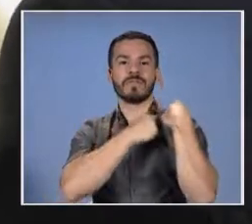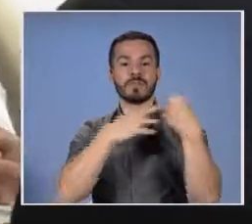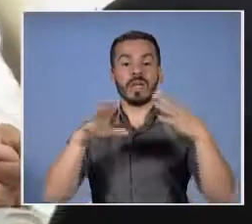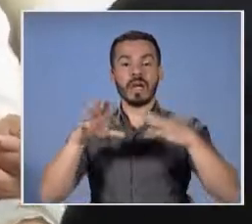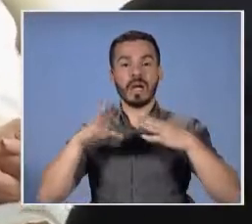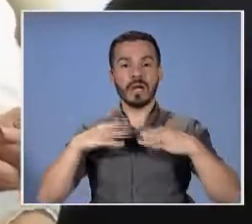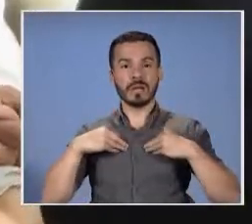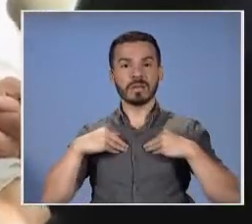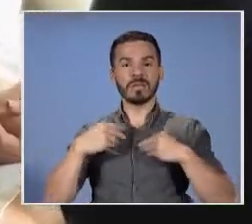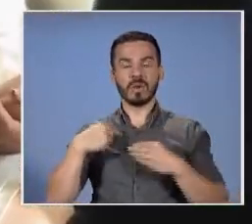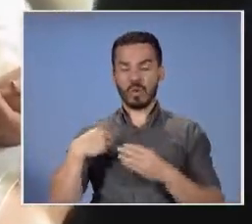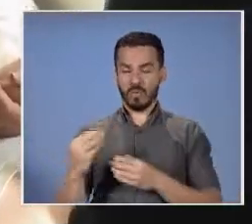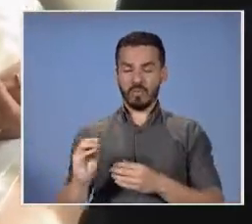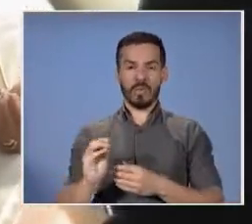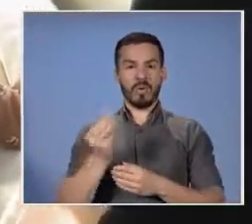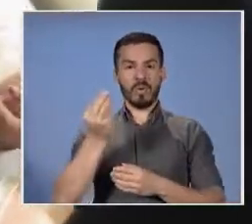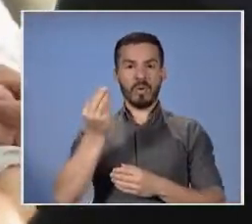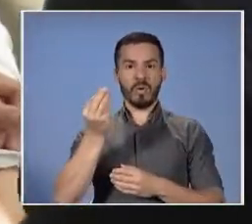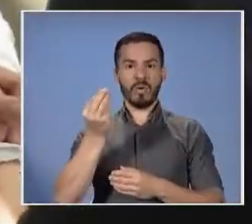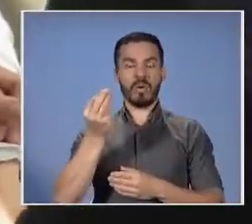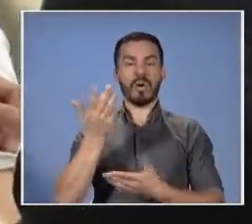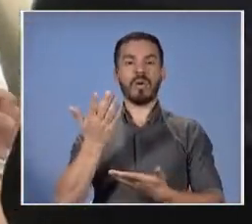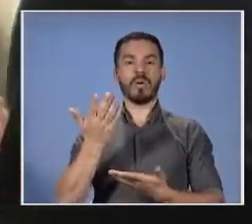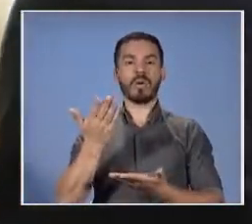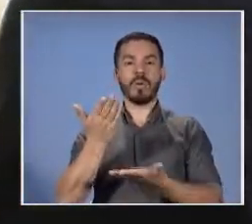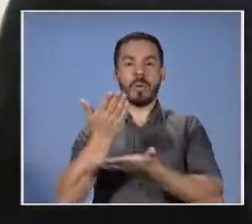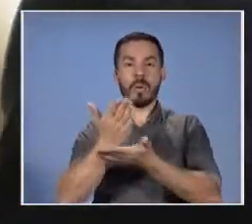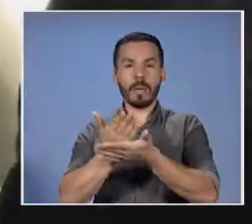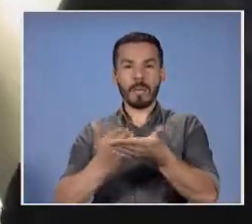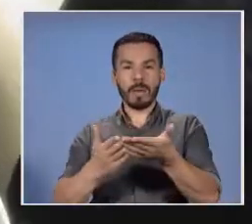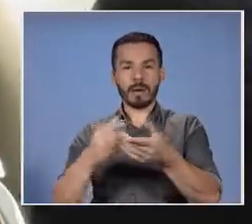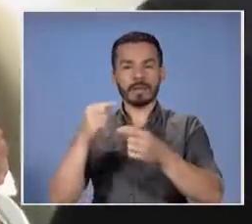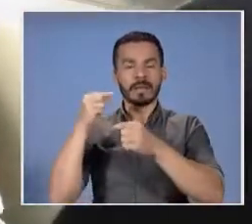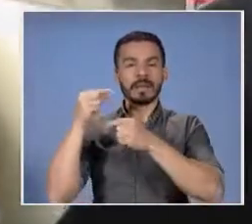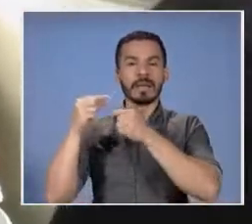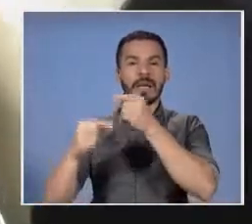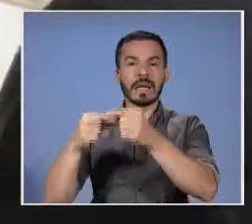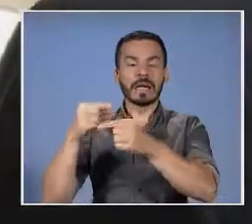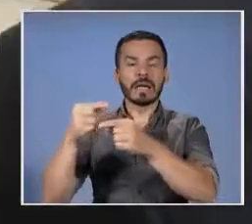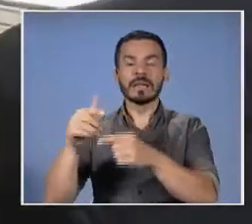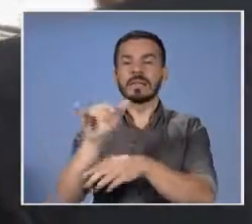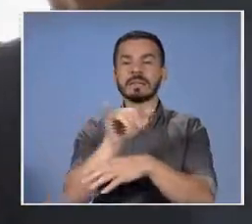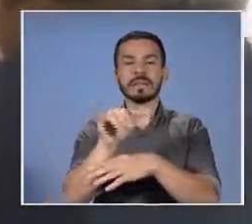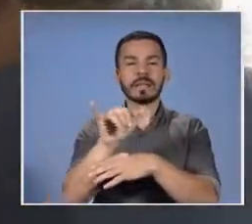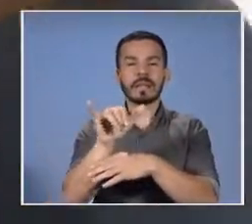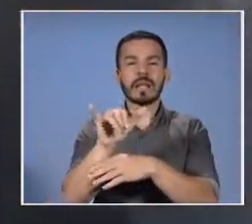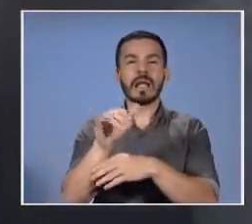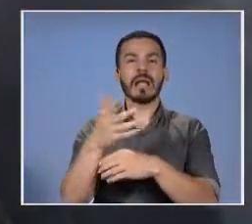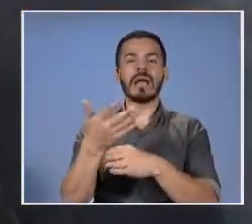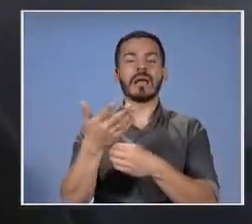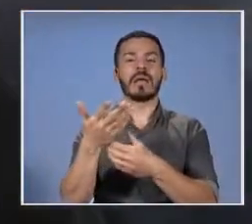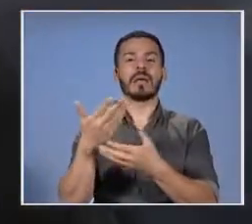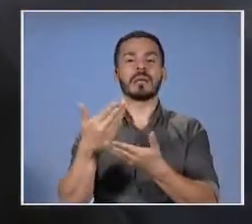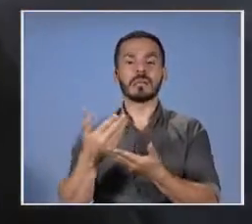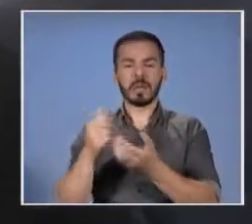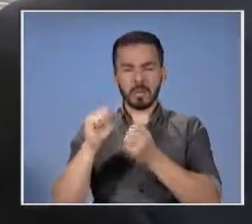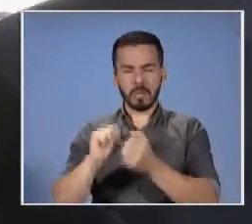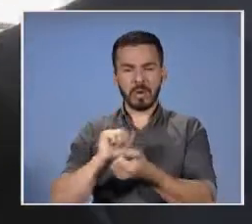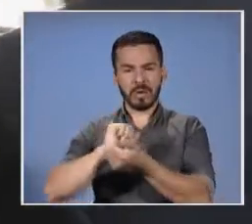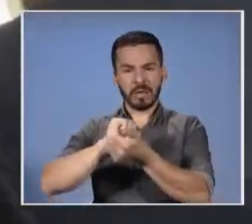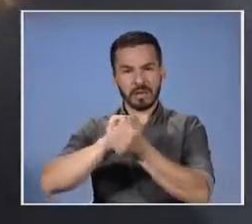asumirse como jóvenes, como parte de una generación que también es capaz de hacer grandes